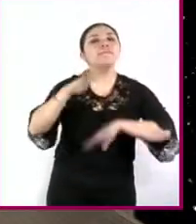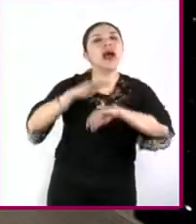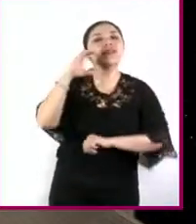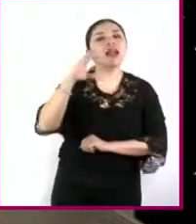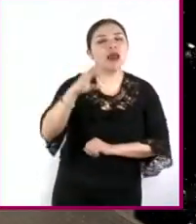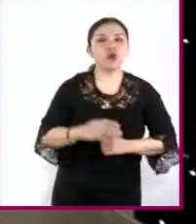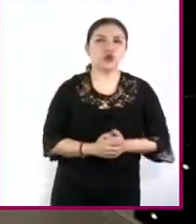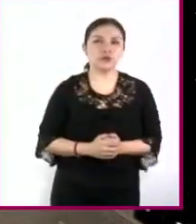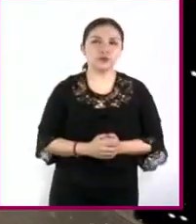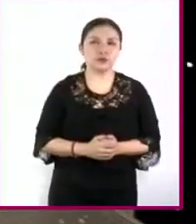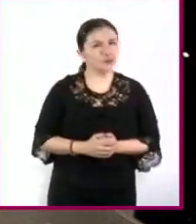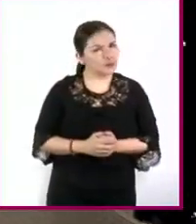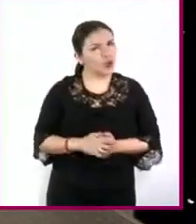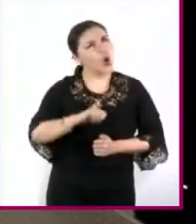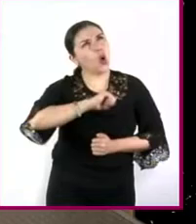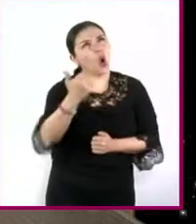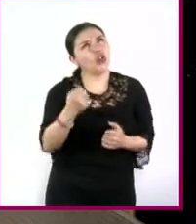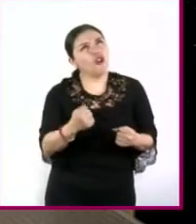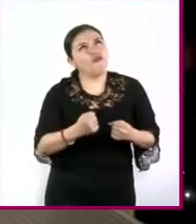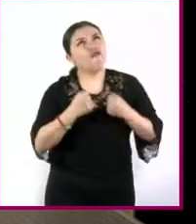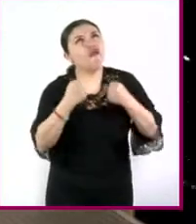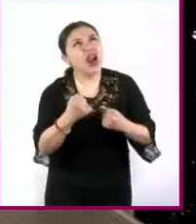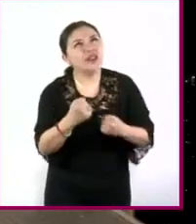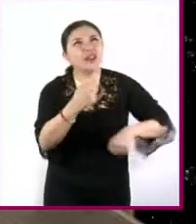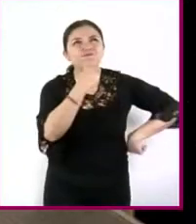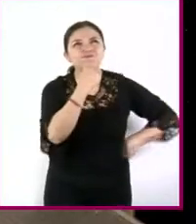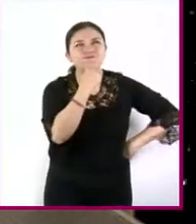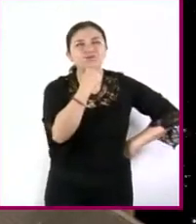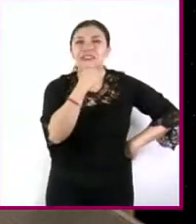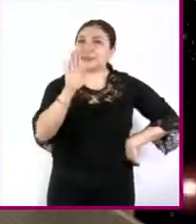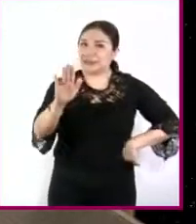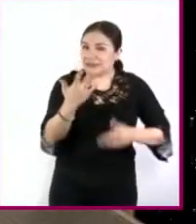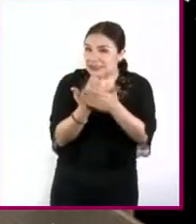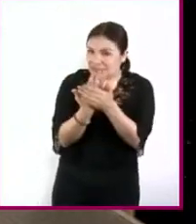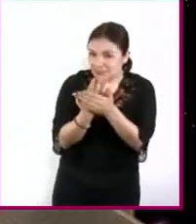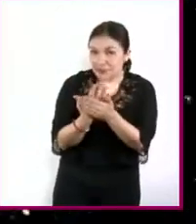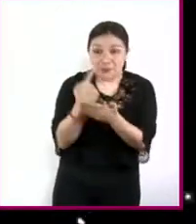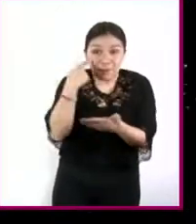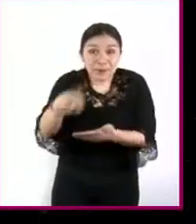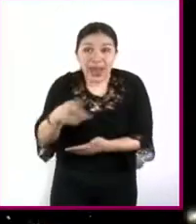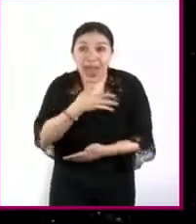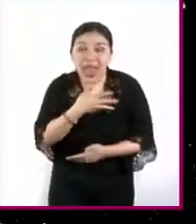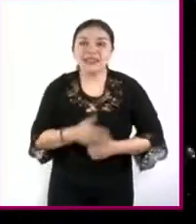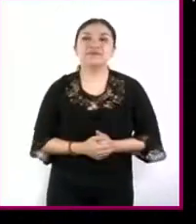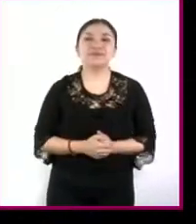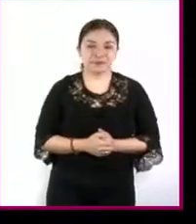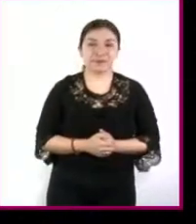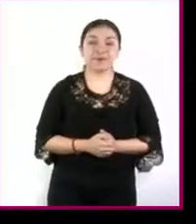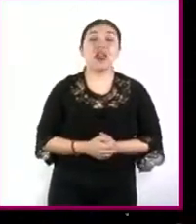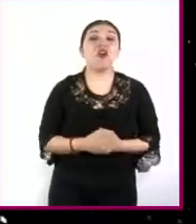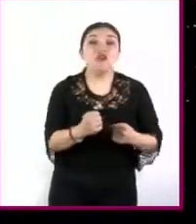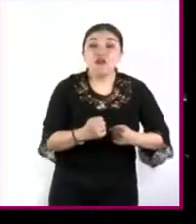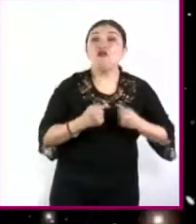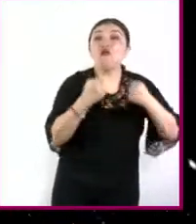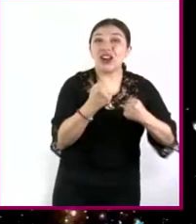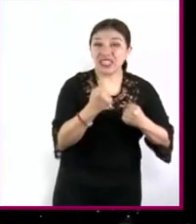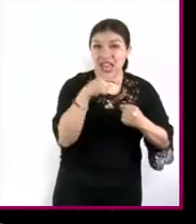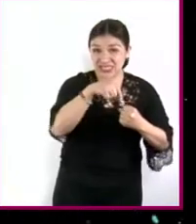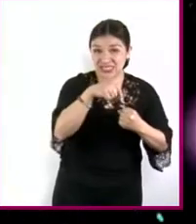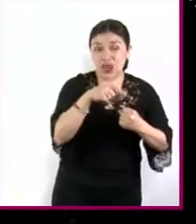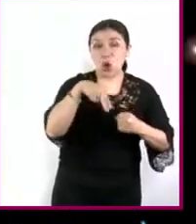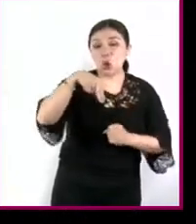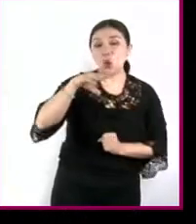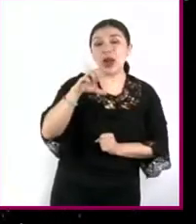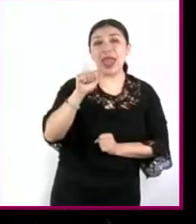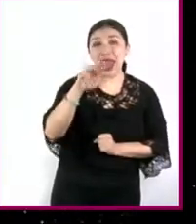espérame tantito aquí está la fuerza nuclear fuerte hace que